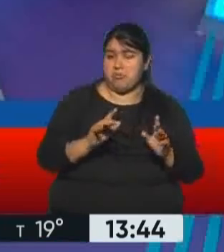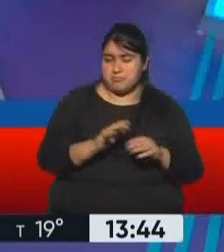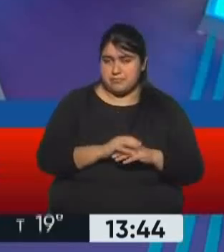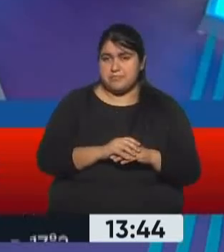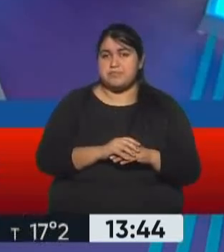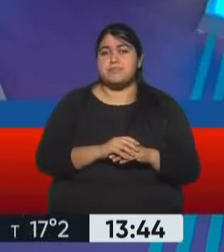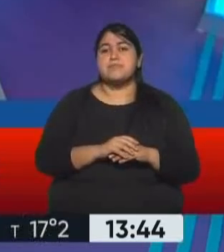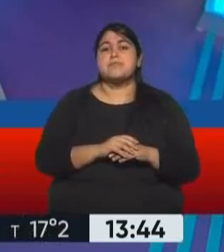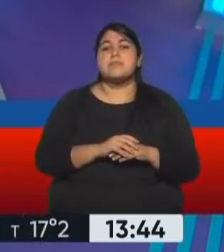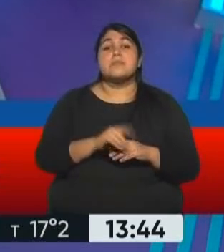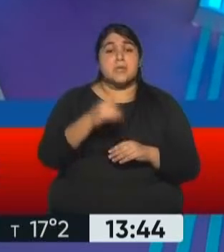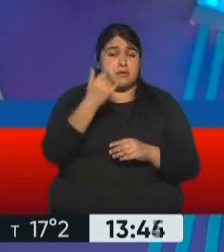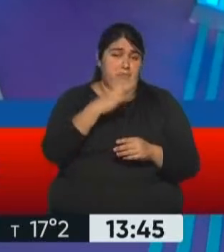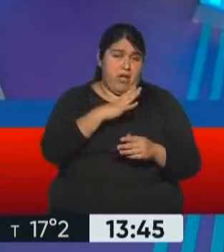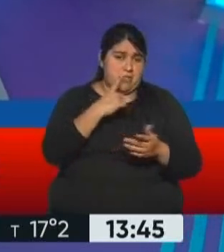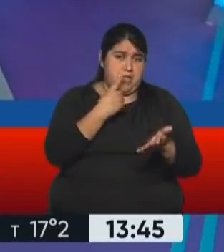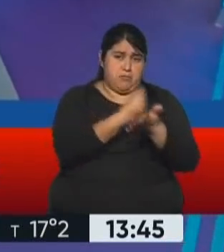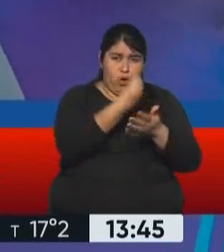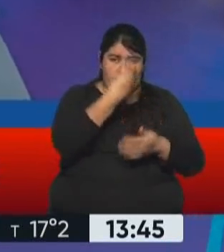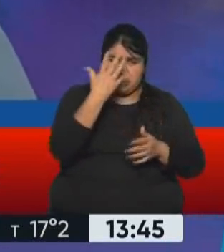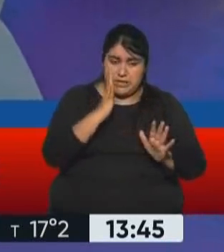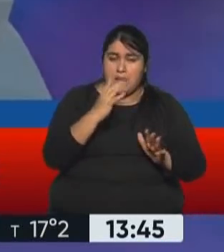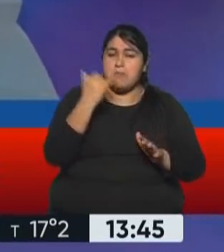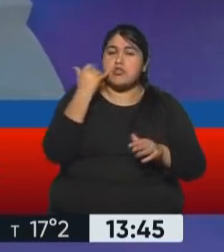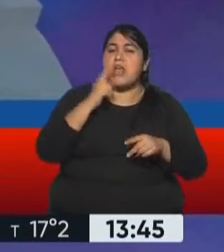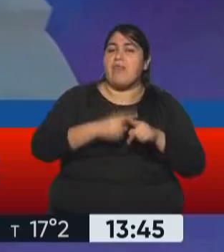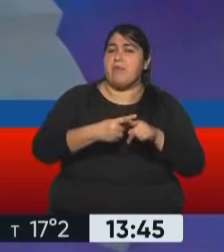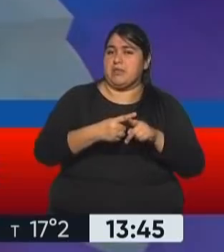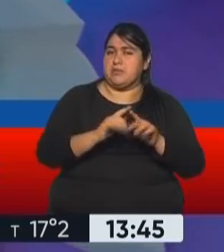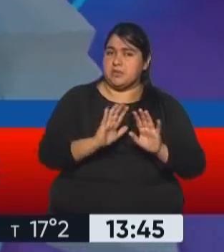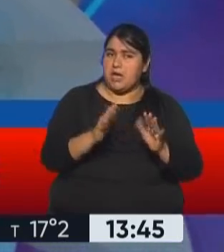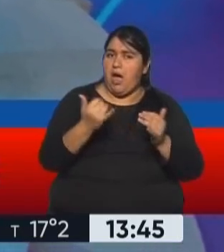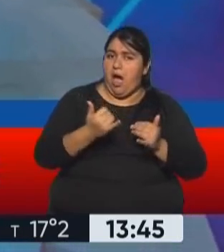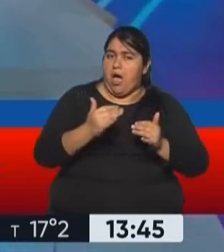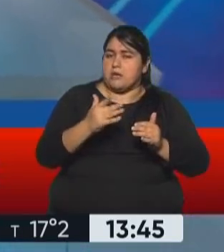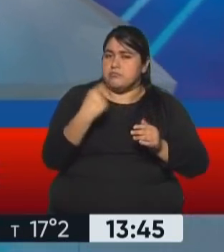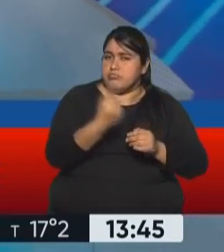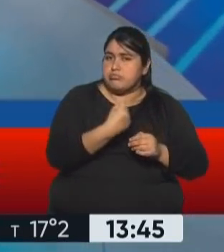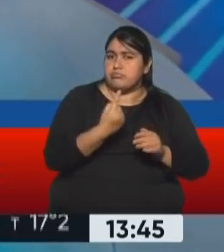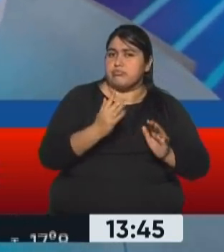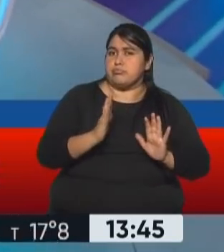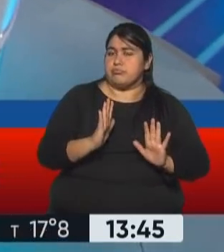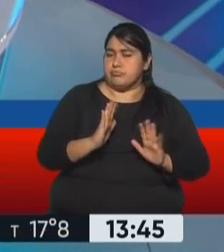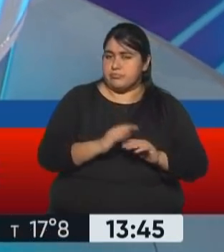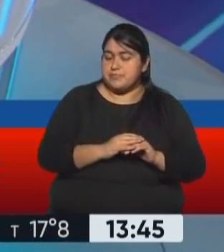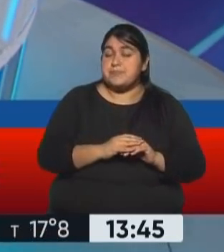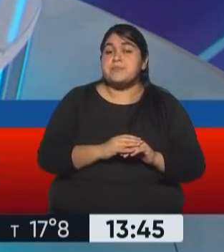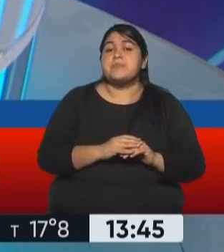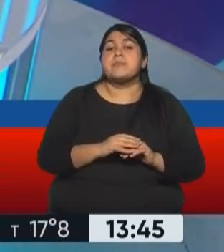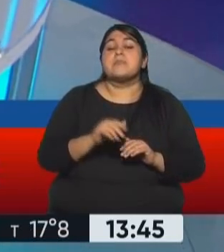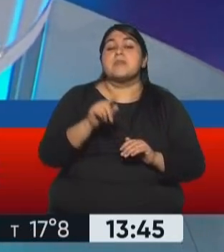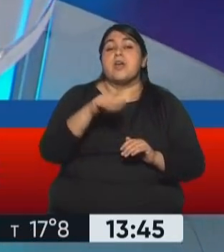Sí, todavía no fue proclamado, presidente, pero este debate ya está abierto en Perú. Y está bien lo que decías,